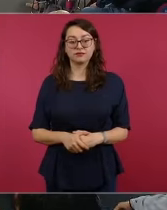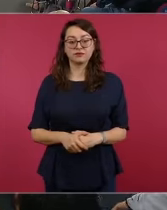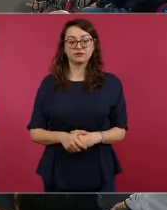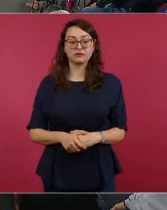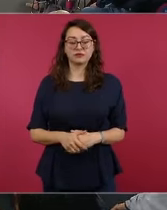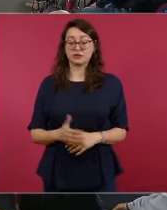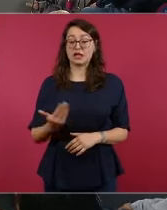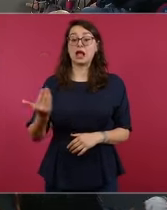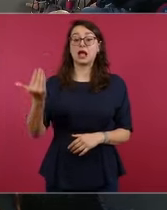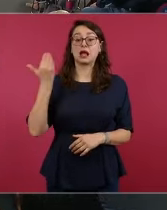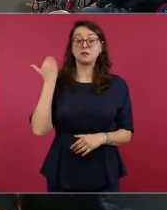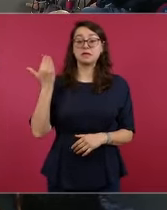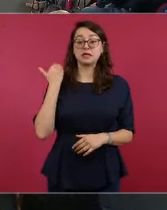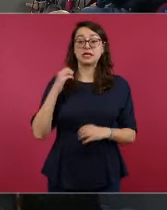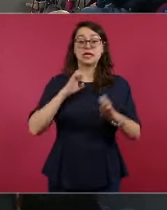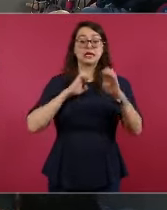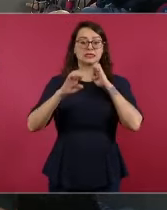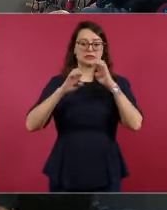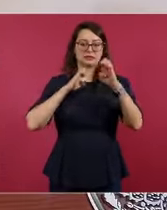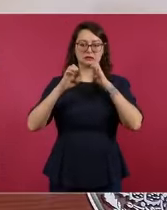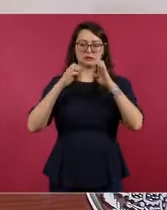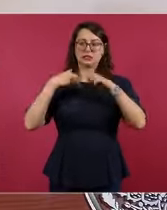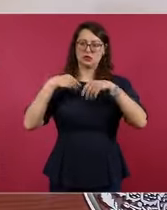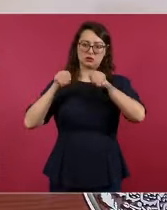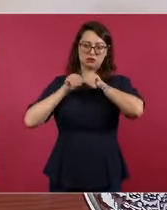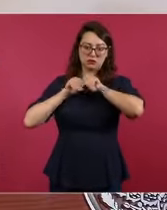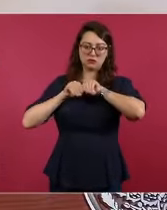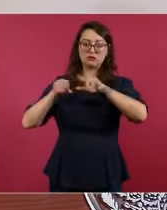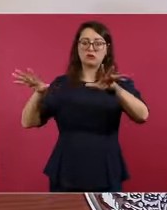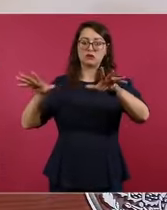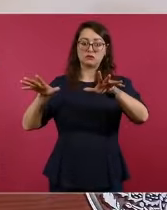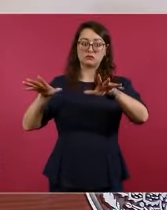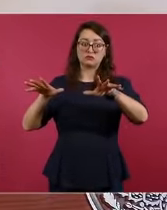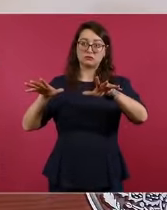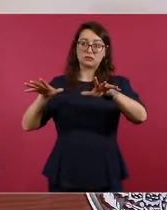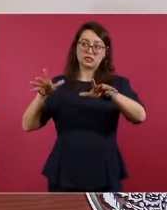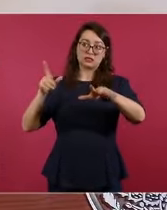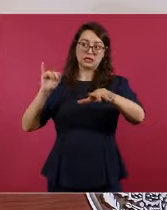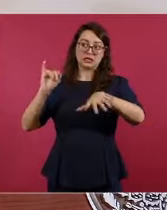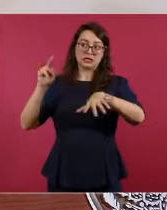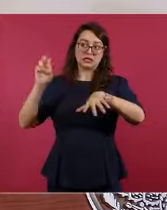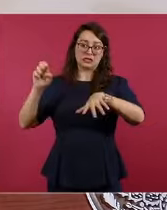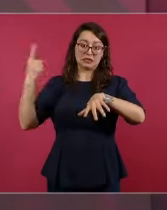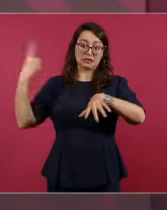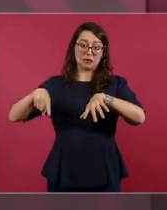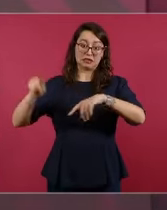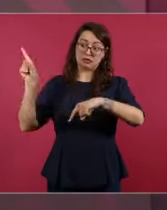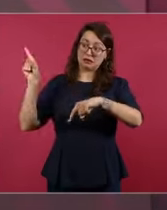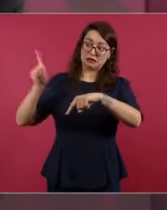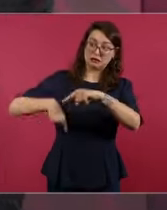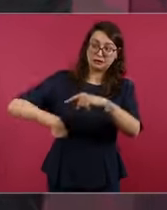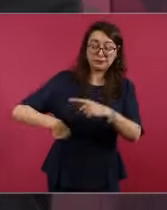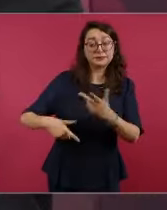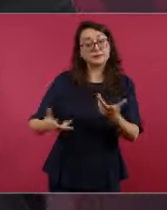mencionar, otra nueva, que espero que no la vayan a bajar.